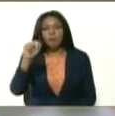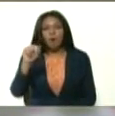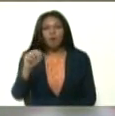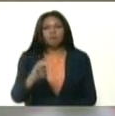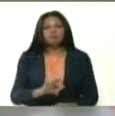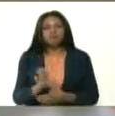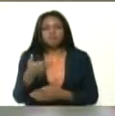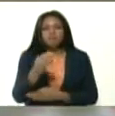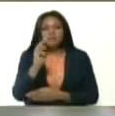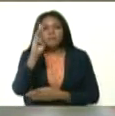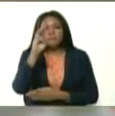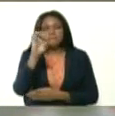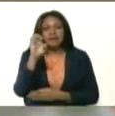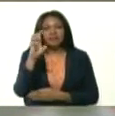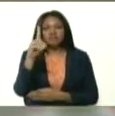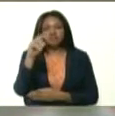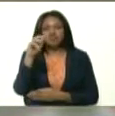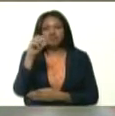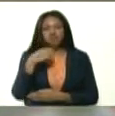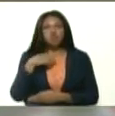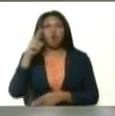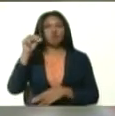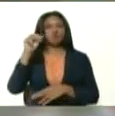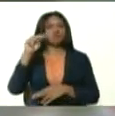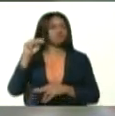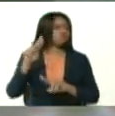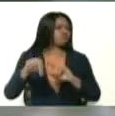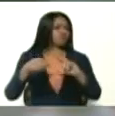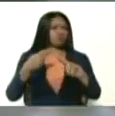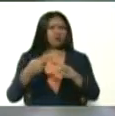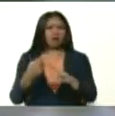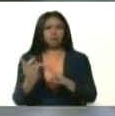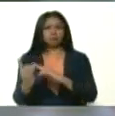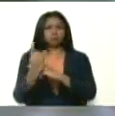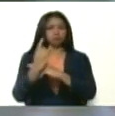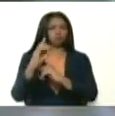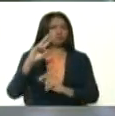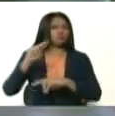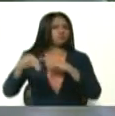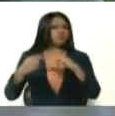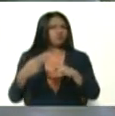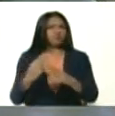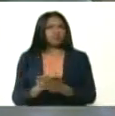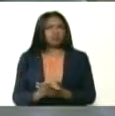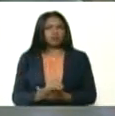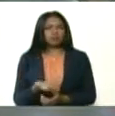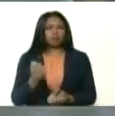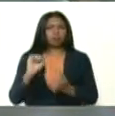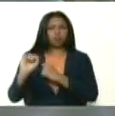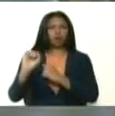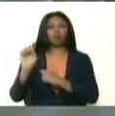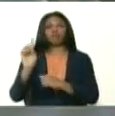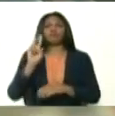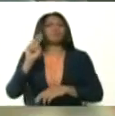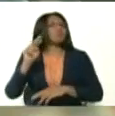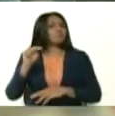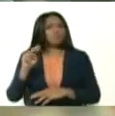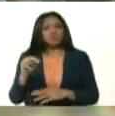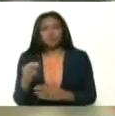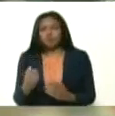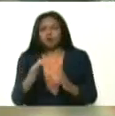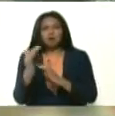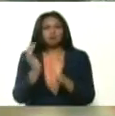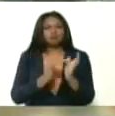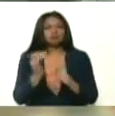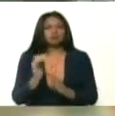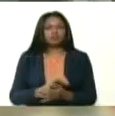le dijo, yo no jamás, jamás, estaré en tu contra, maestro. Y